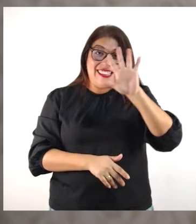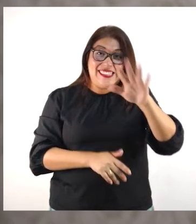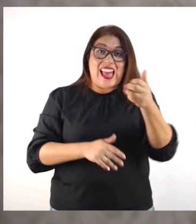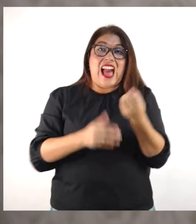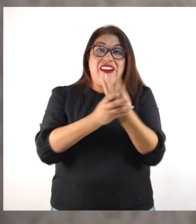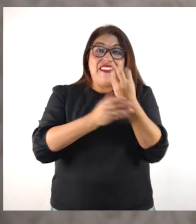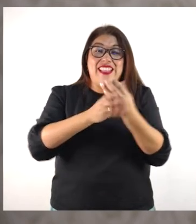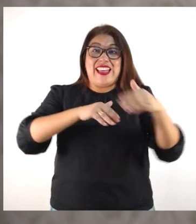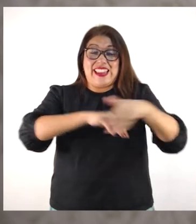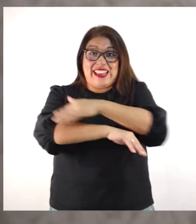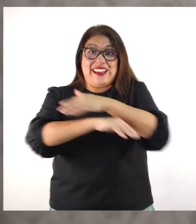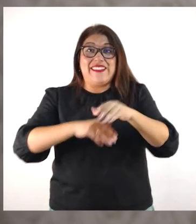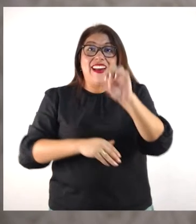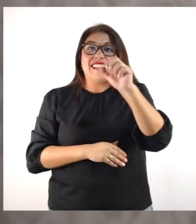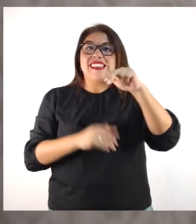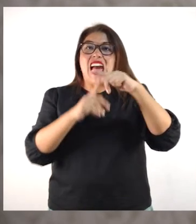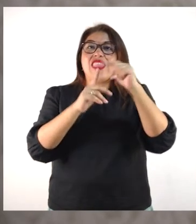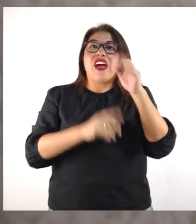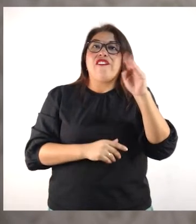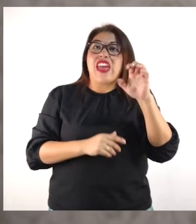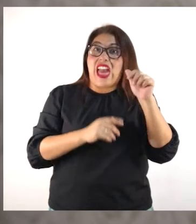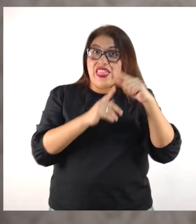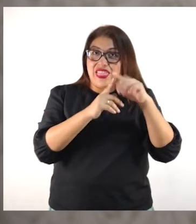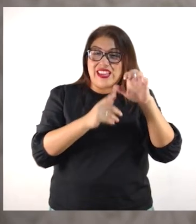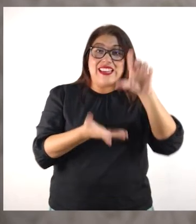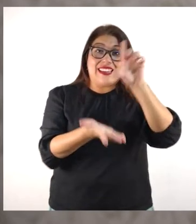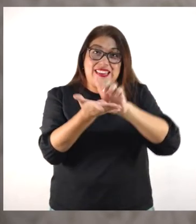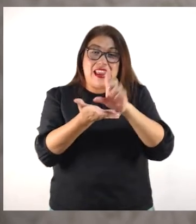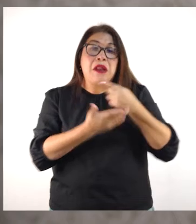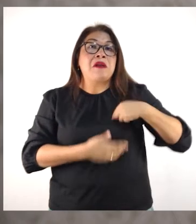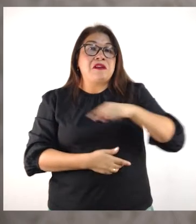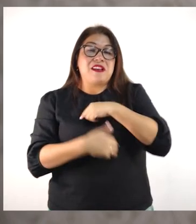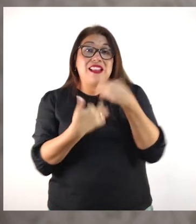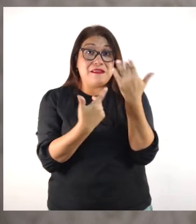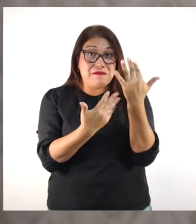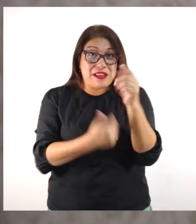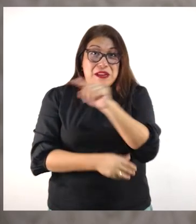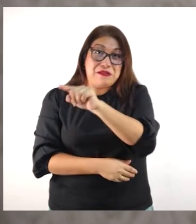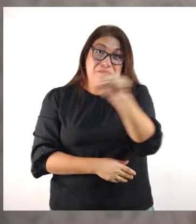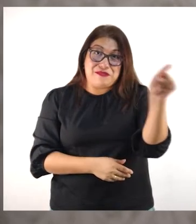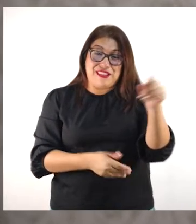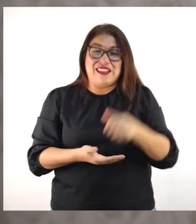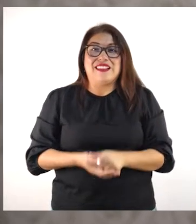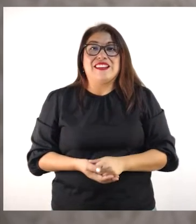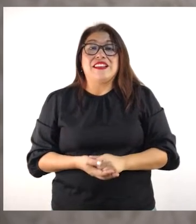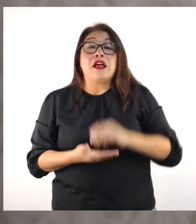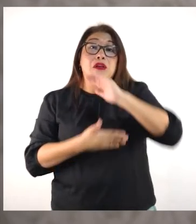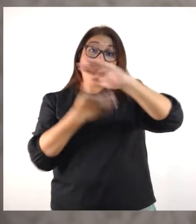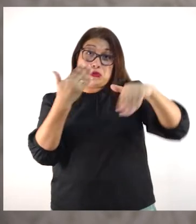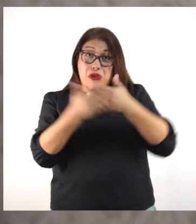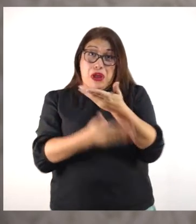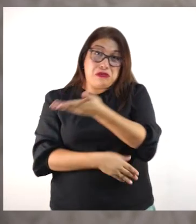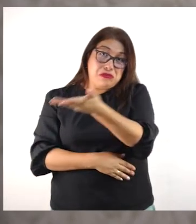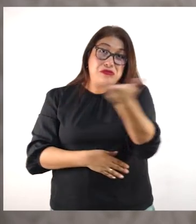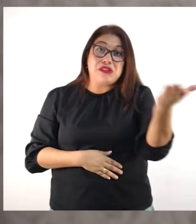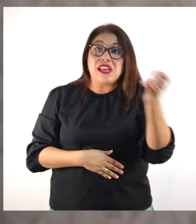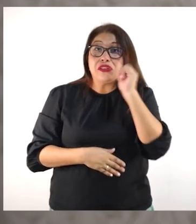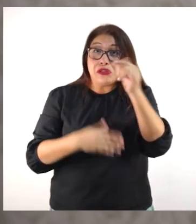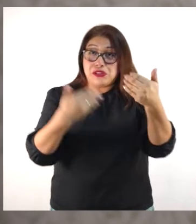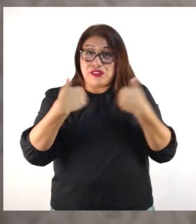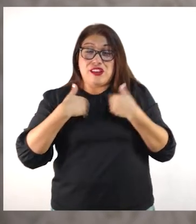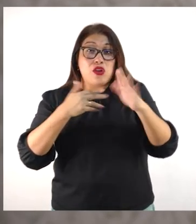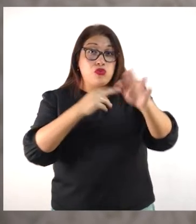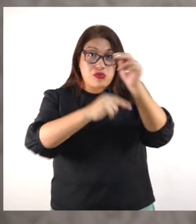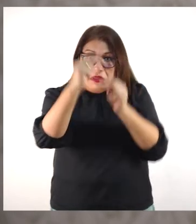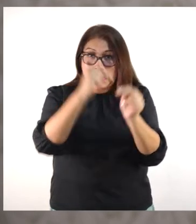Santa Beatriz Lima y ahí estamos esperándolos para que todas y todos que tengan